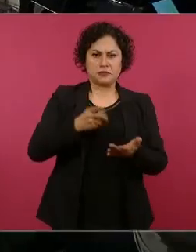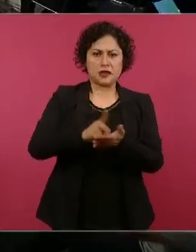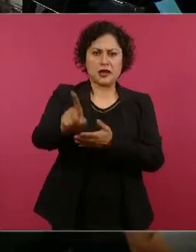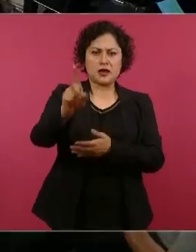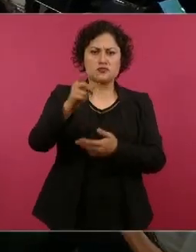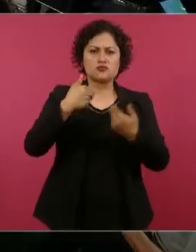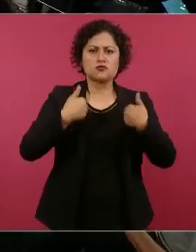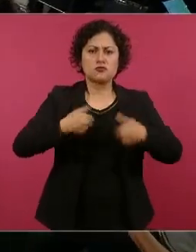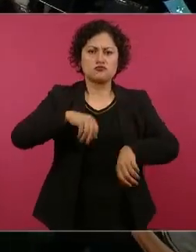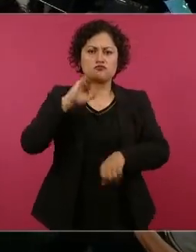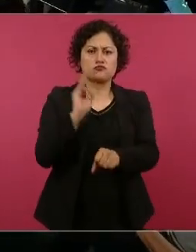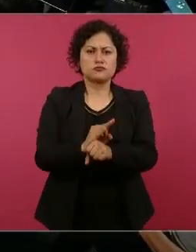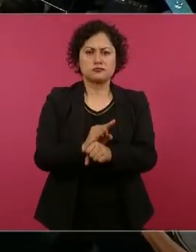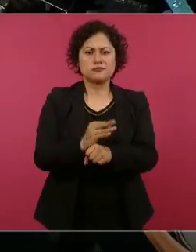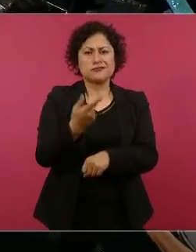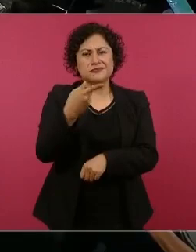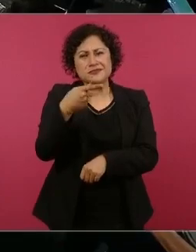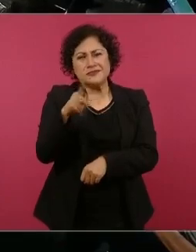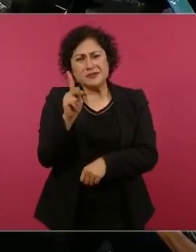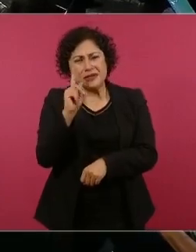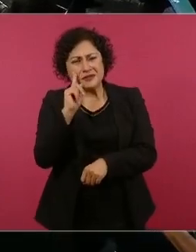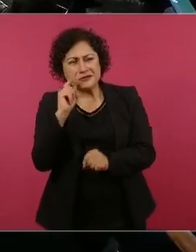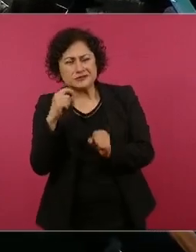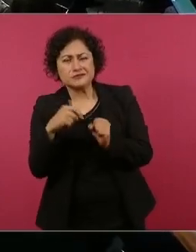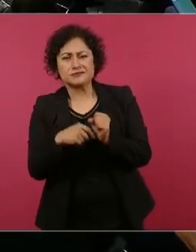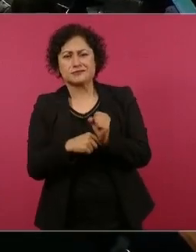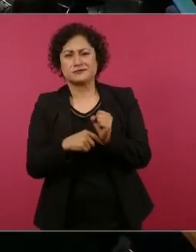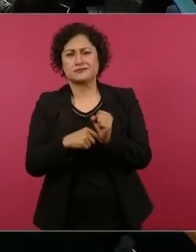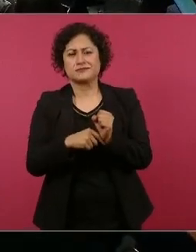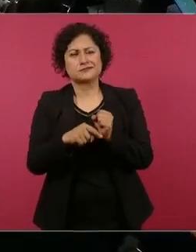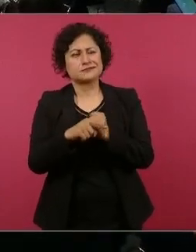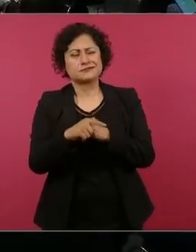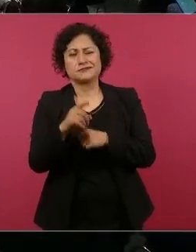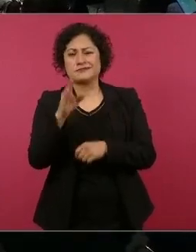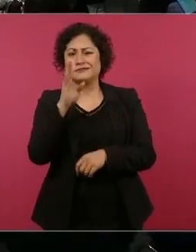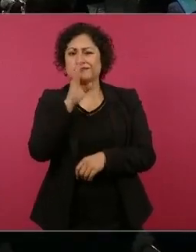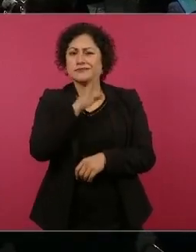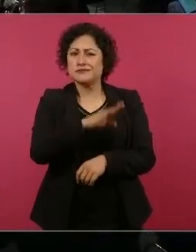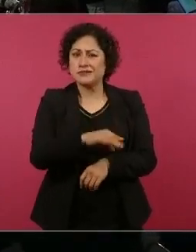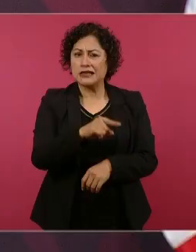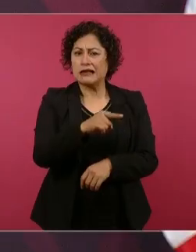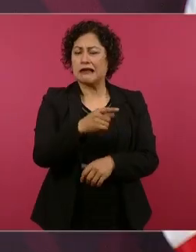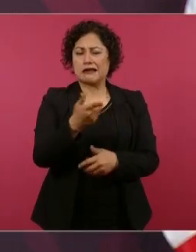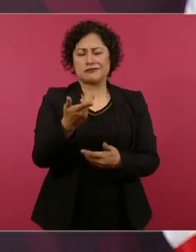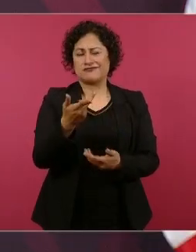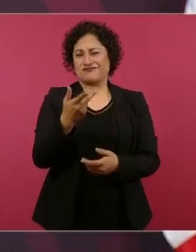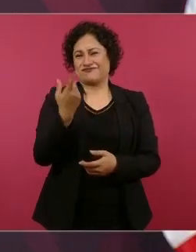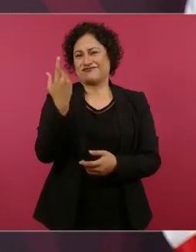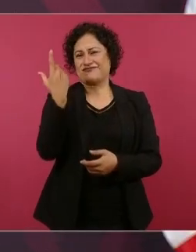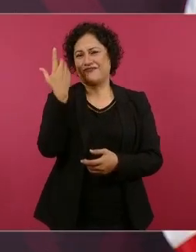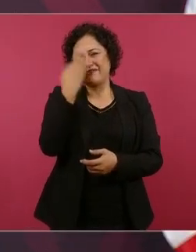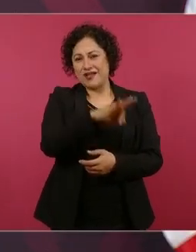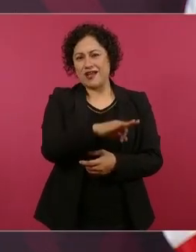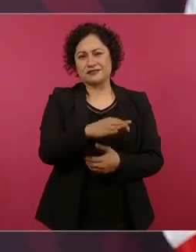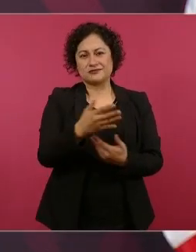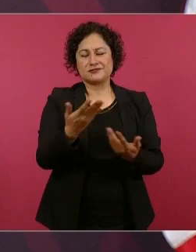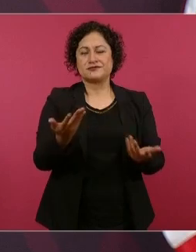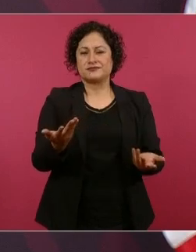No hay quienes se llaman ambientalistas